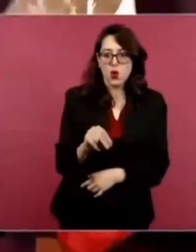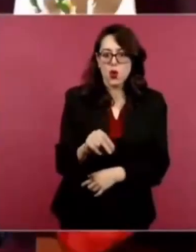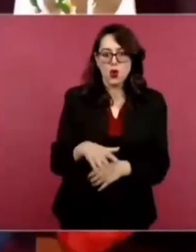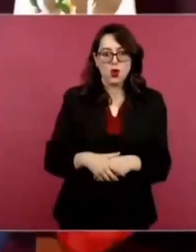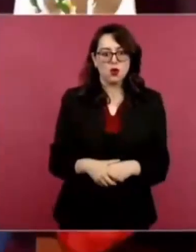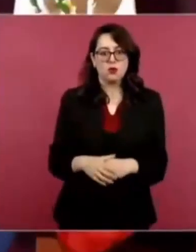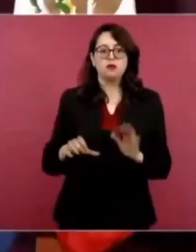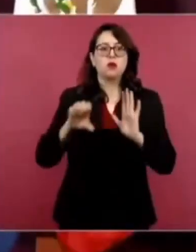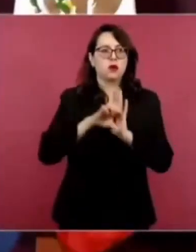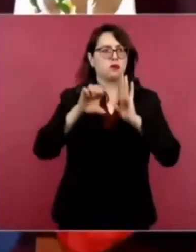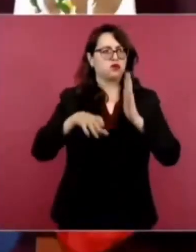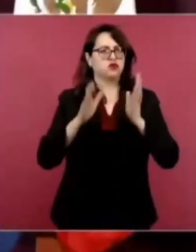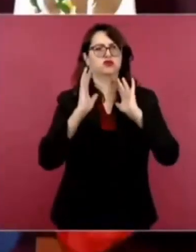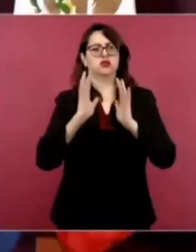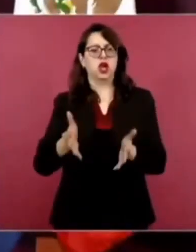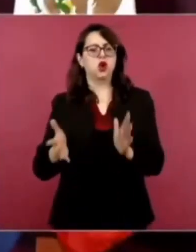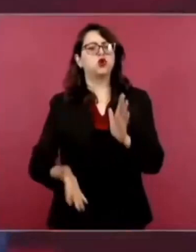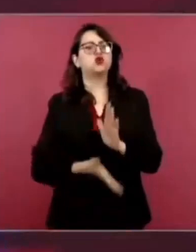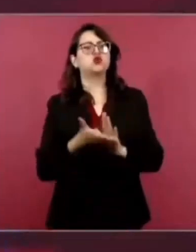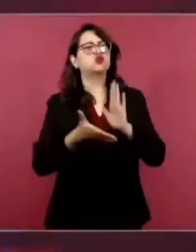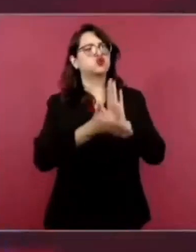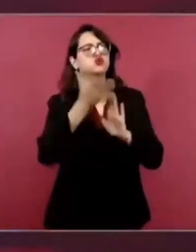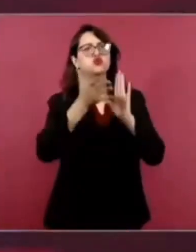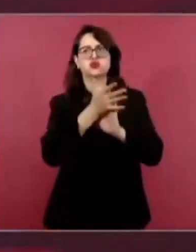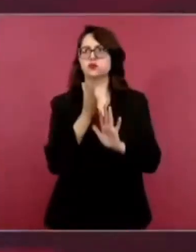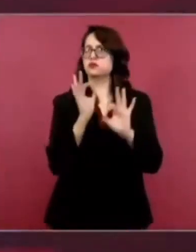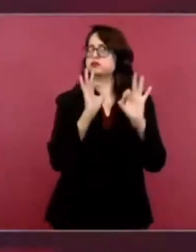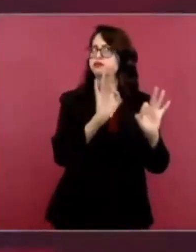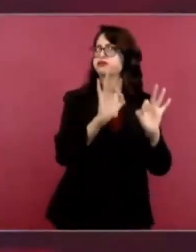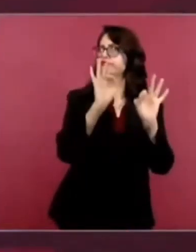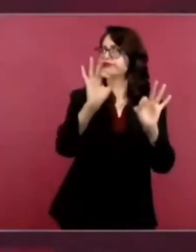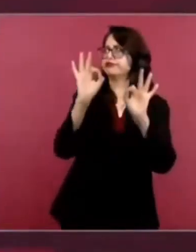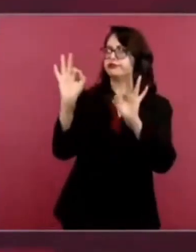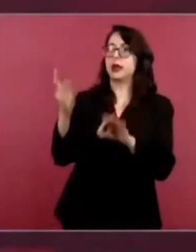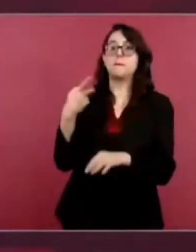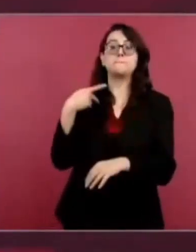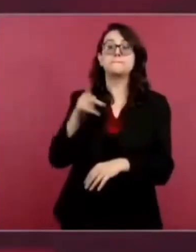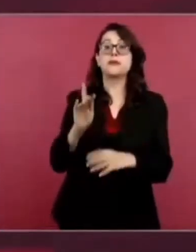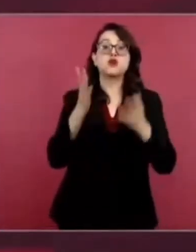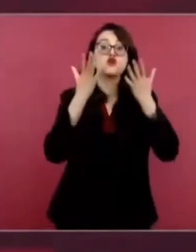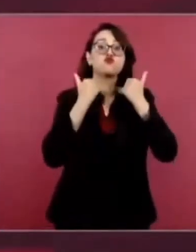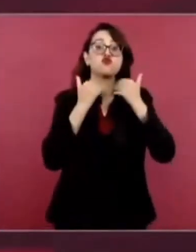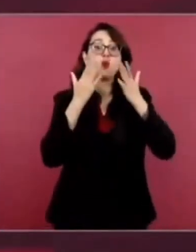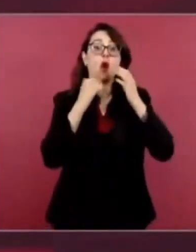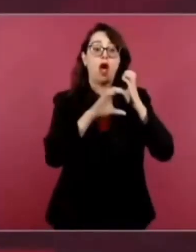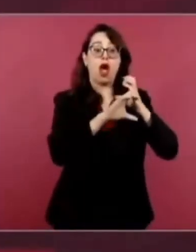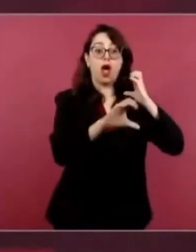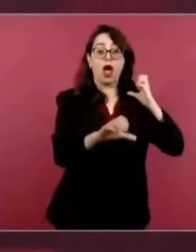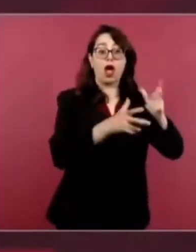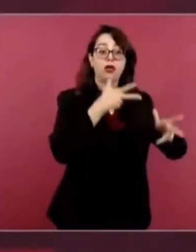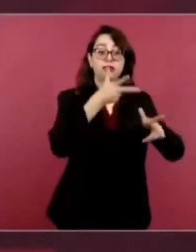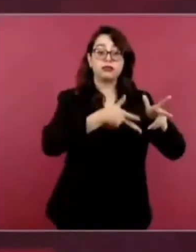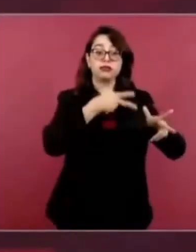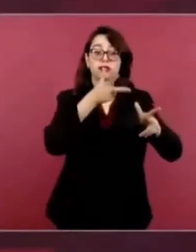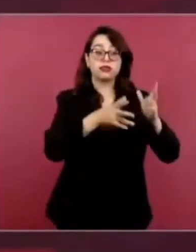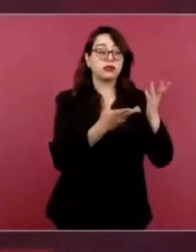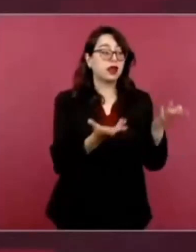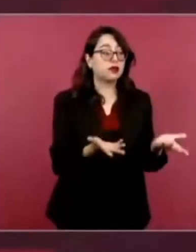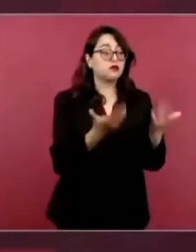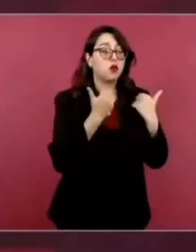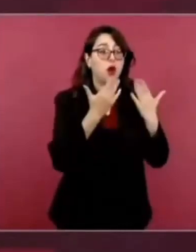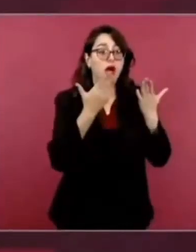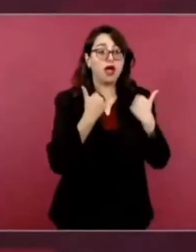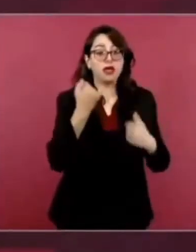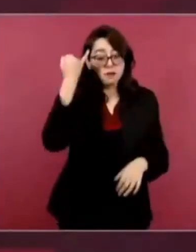sin trenes. Todas estas obras significan trenes. Ya en el